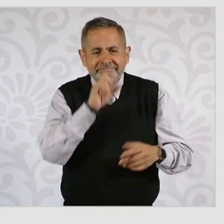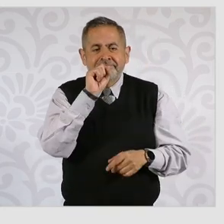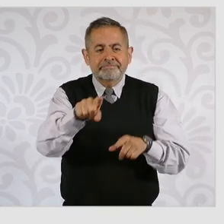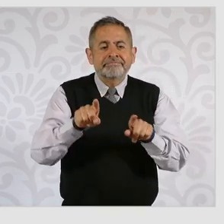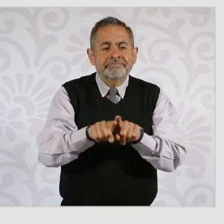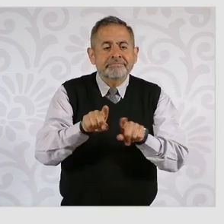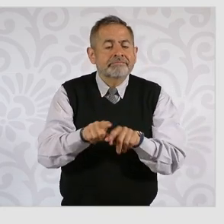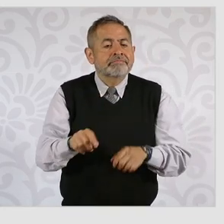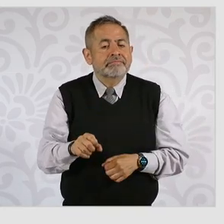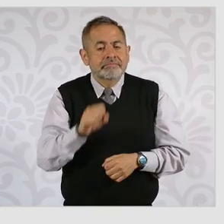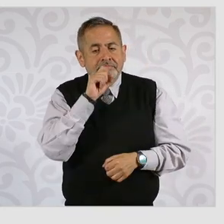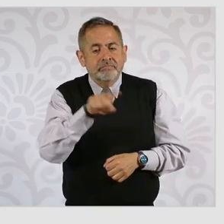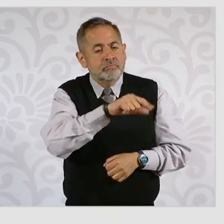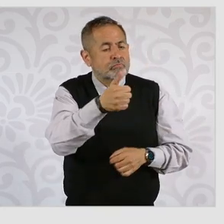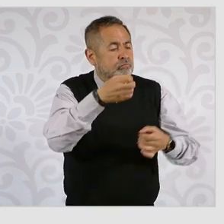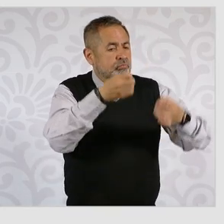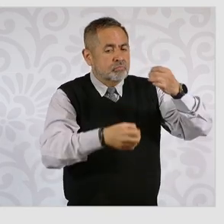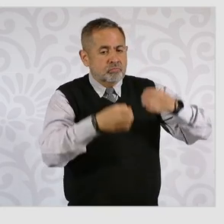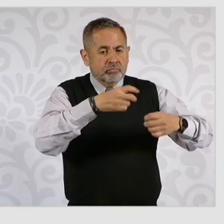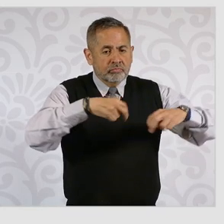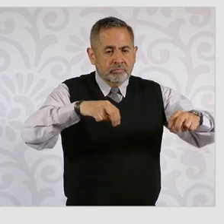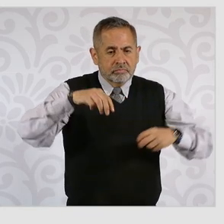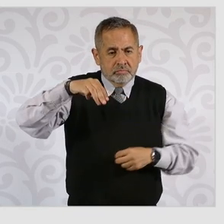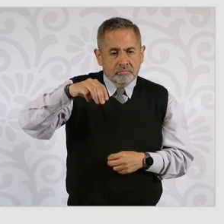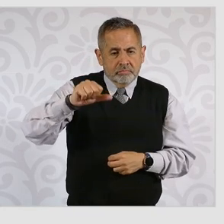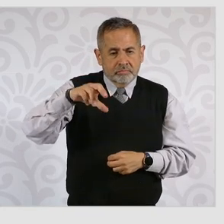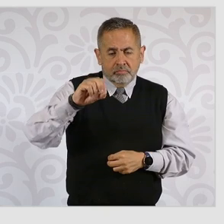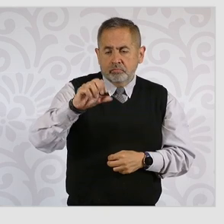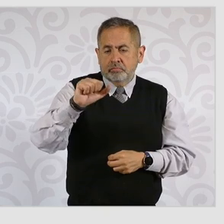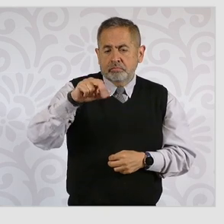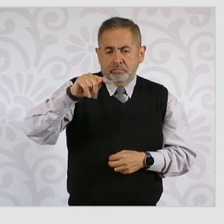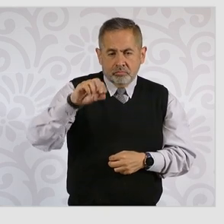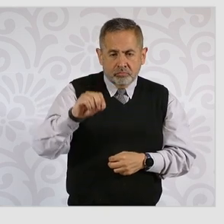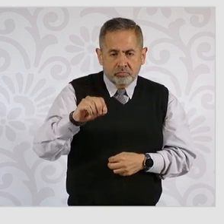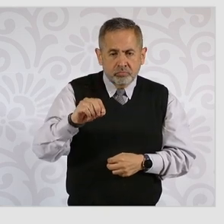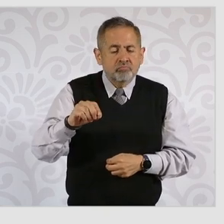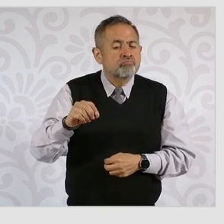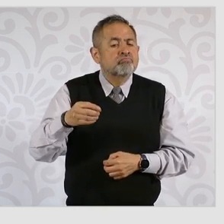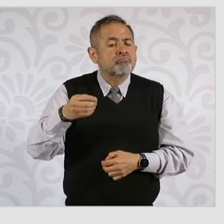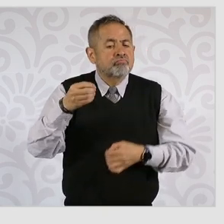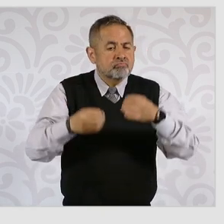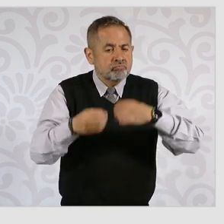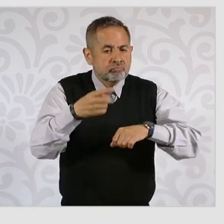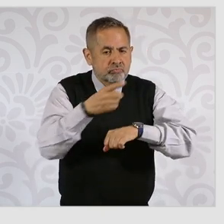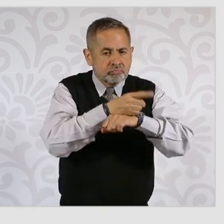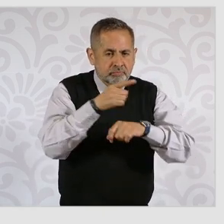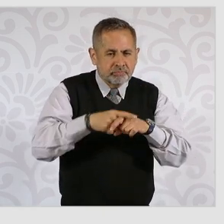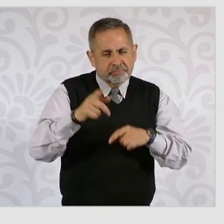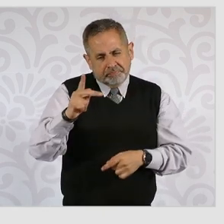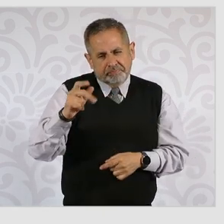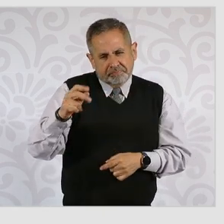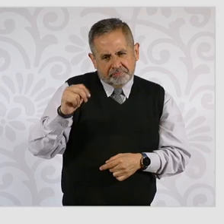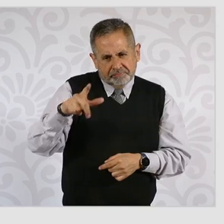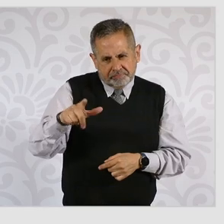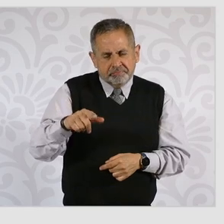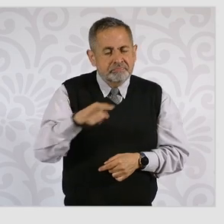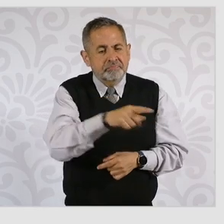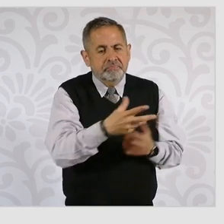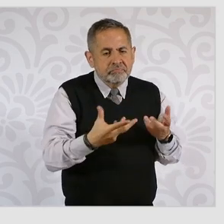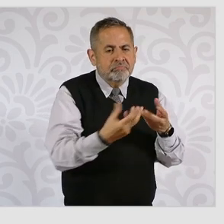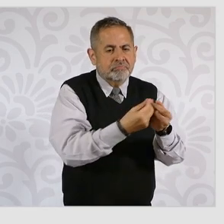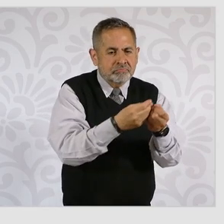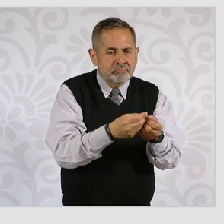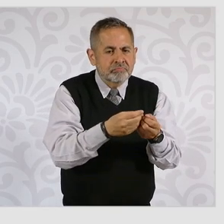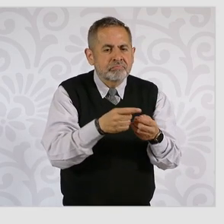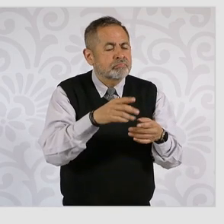juez Marco Antonio Beltrán Moreno, juez de distrito especializado en el sistema penal adscrito al